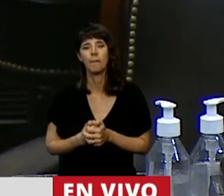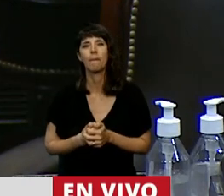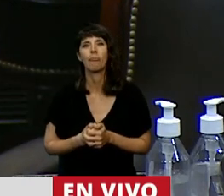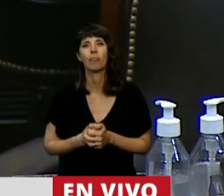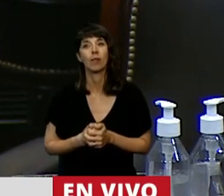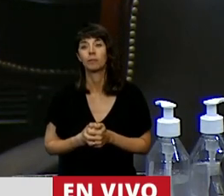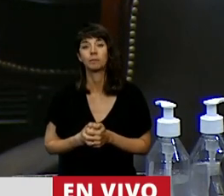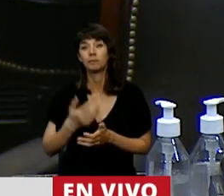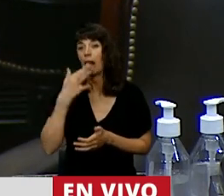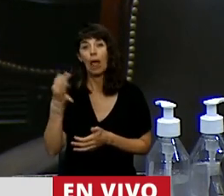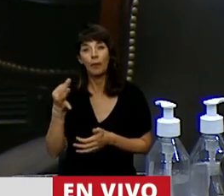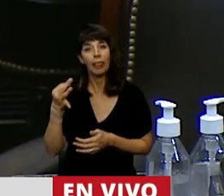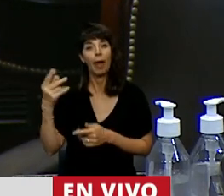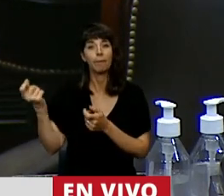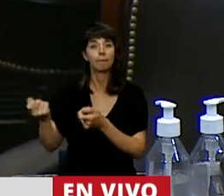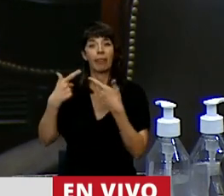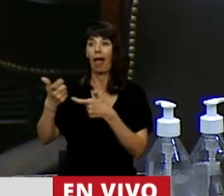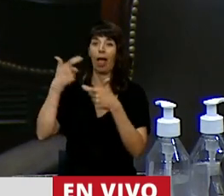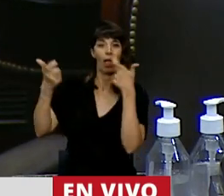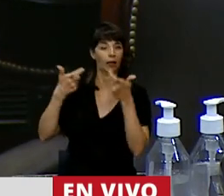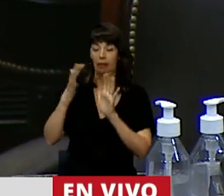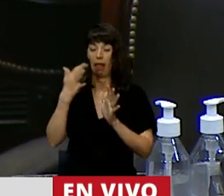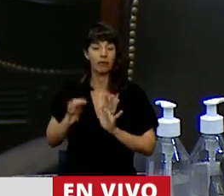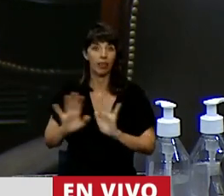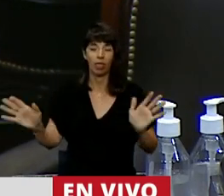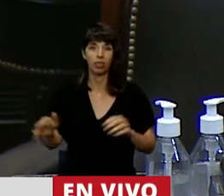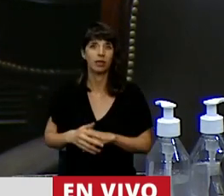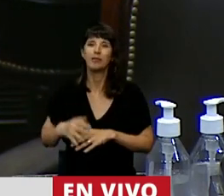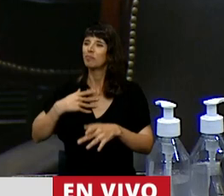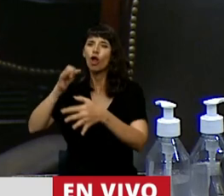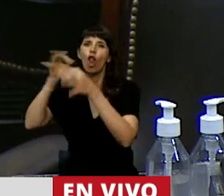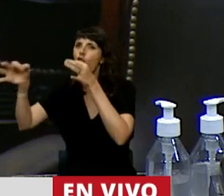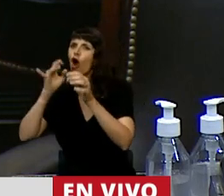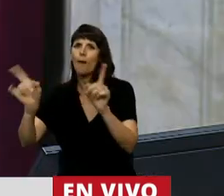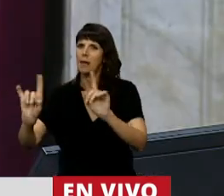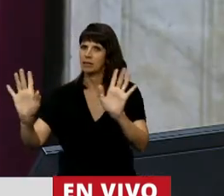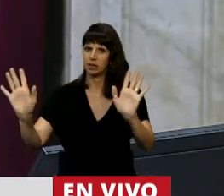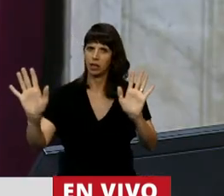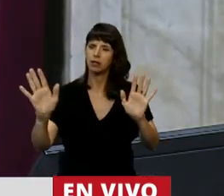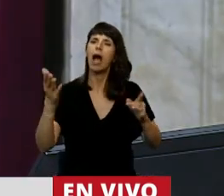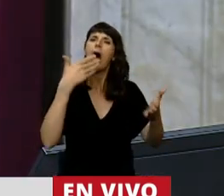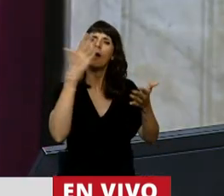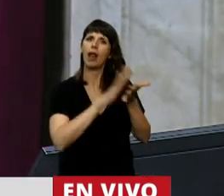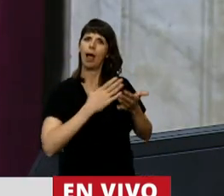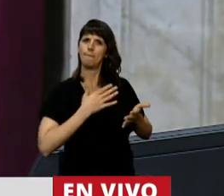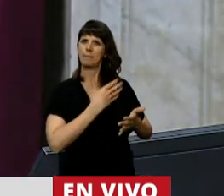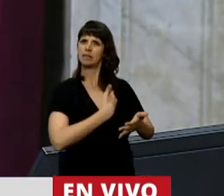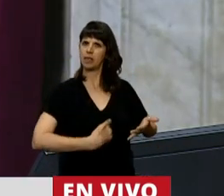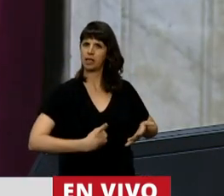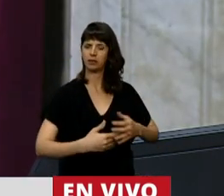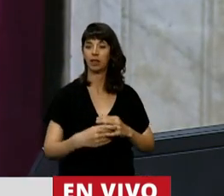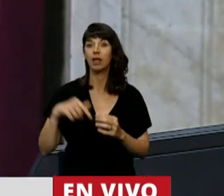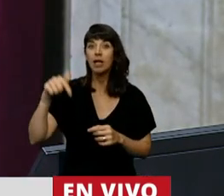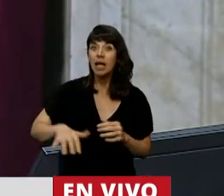la verdad que me causan grasa. No dialoguen entre ustedes, diputado. Se dirige a la presidencia. El debería